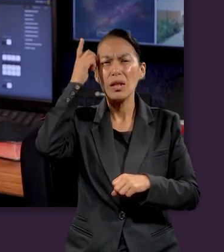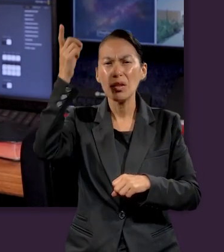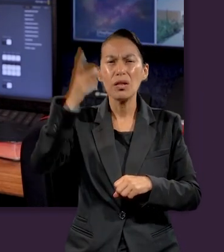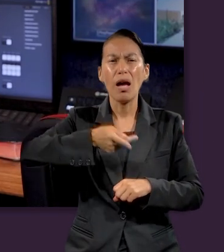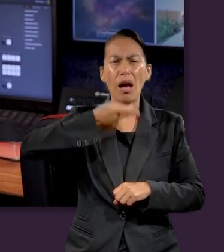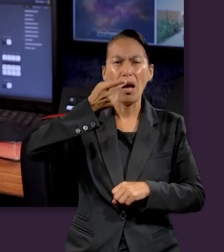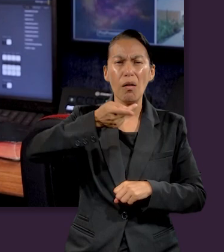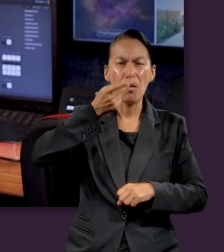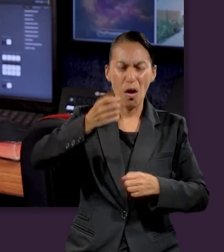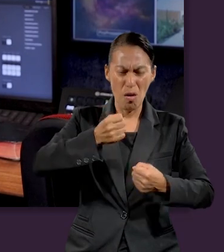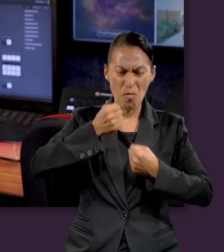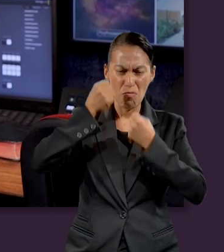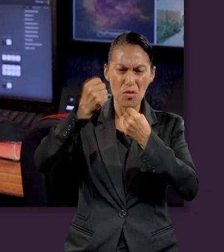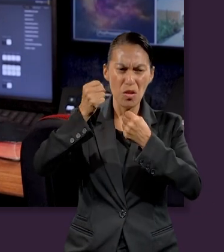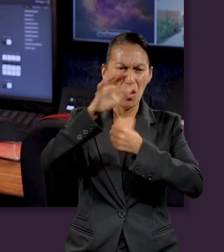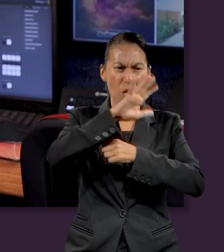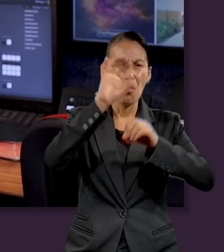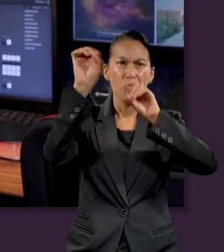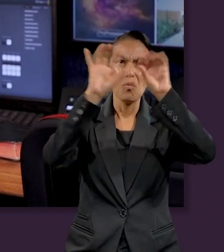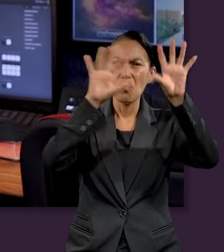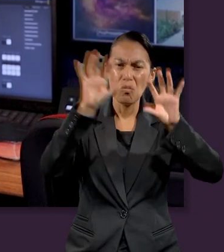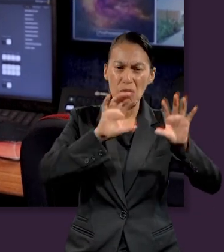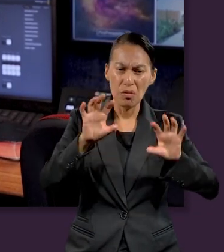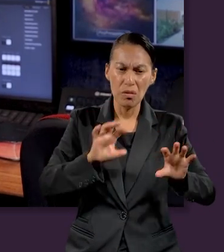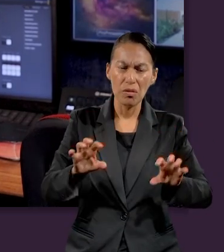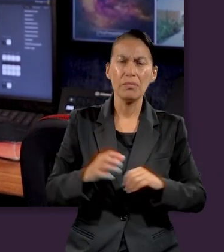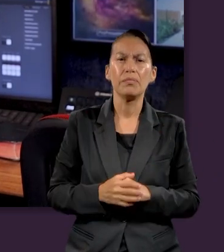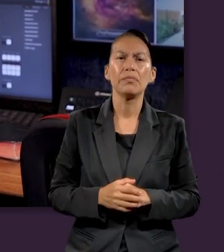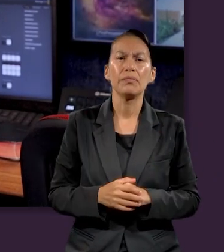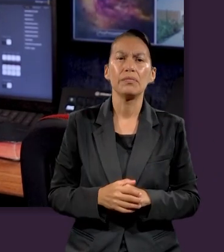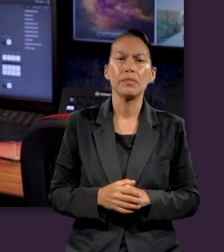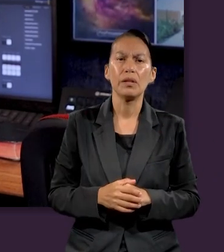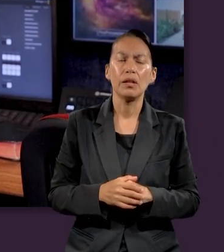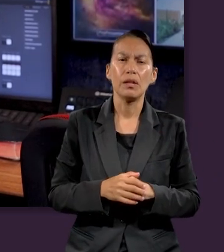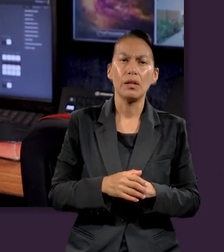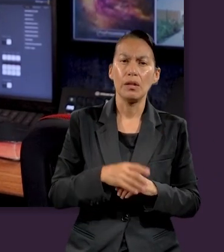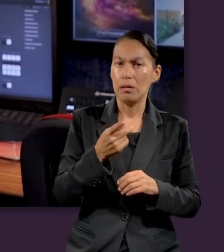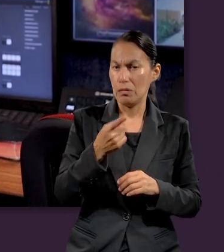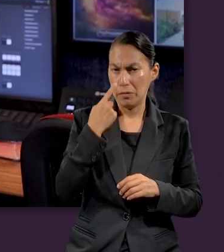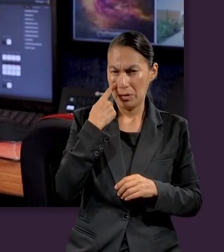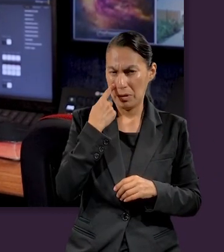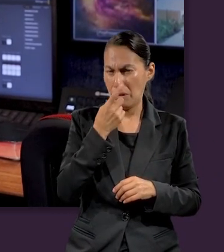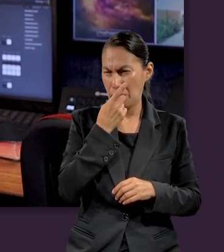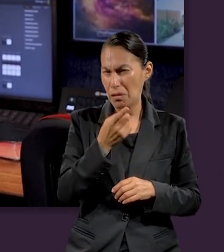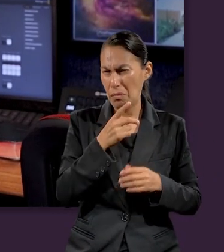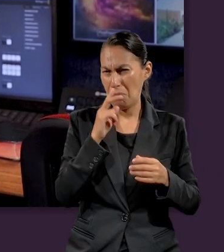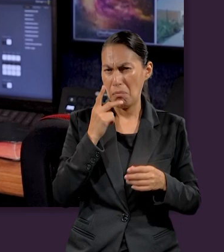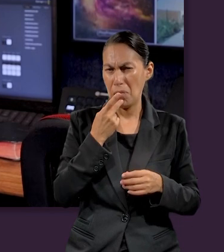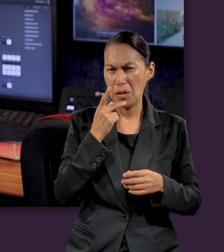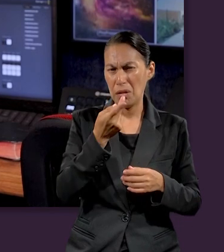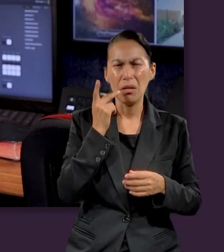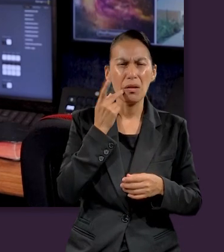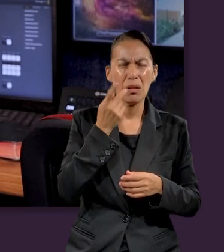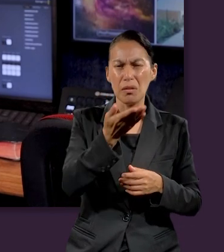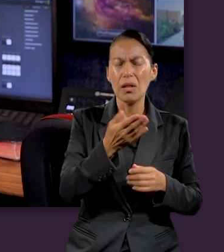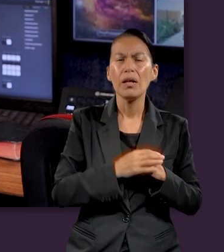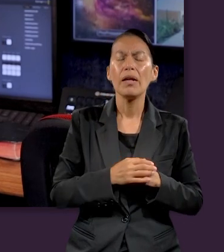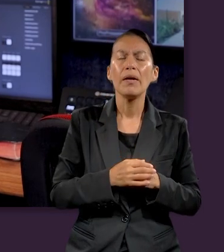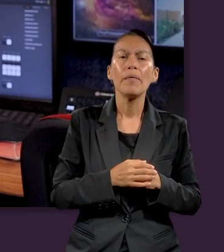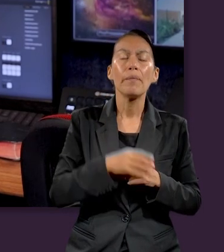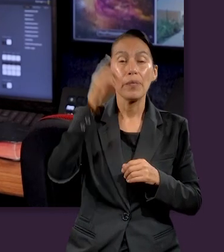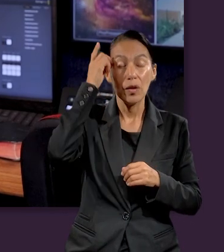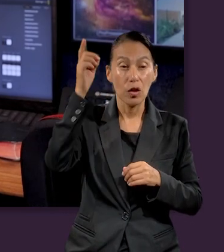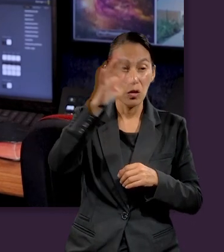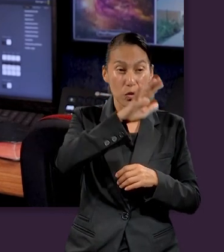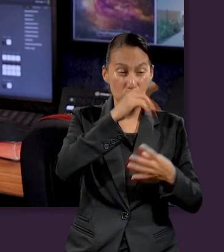que los cielos y los cielos fueron creados por el poder de la palabra de Dios. Y según la de Pedro, el capítulo 3, versículo 5, claramente nos